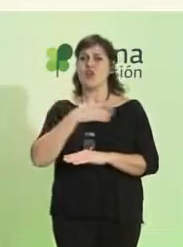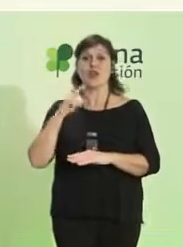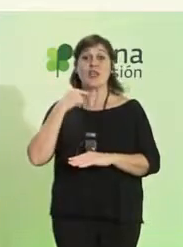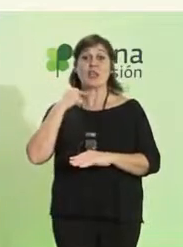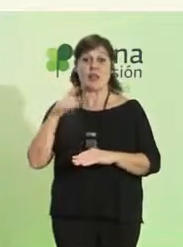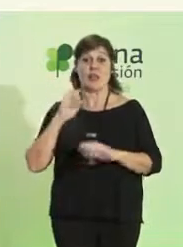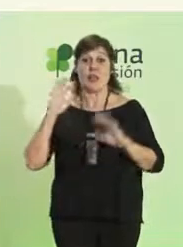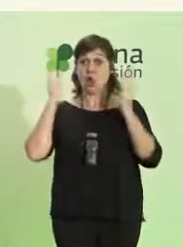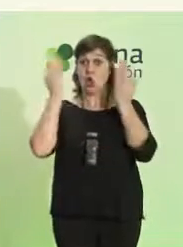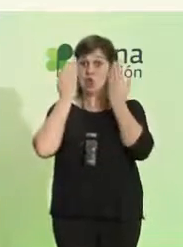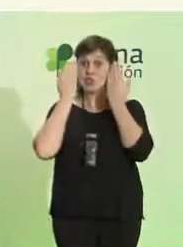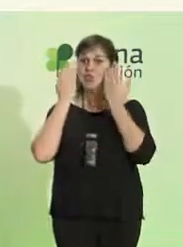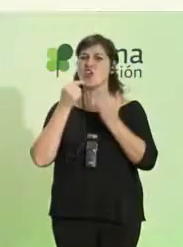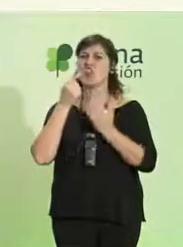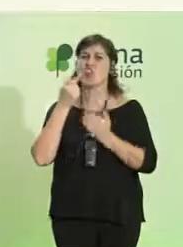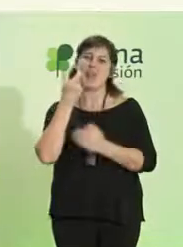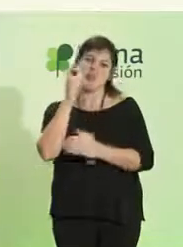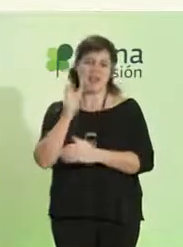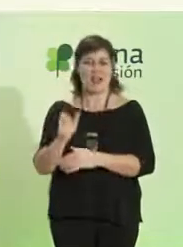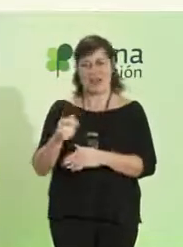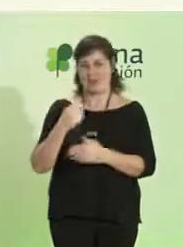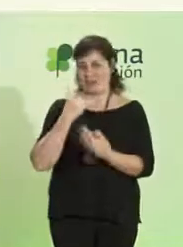nos digan unas palabras.